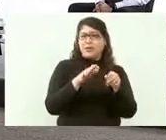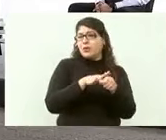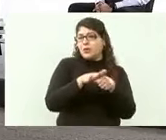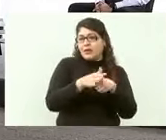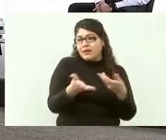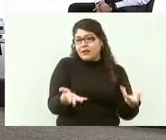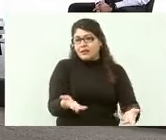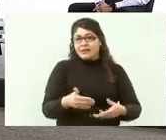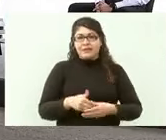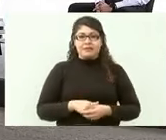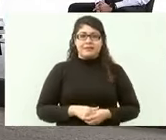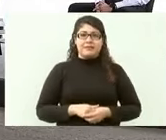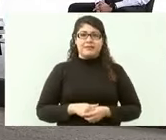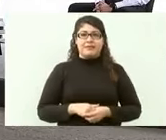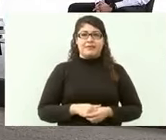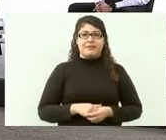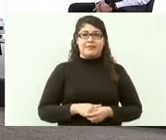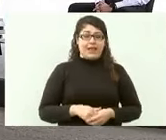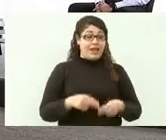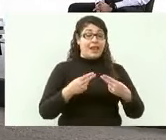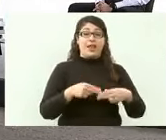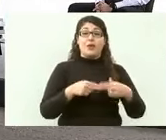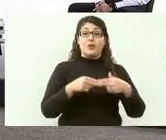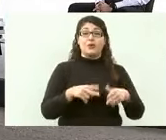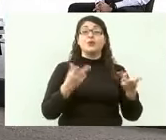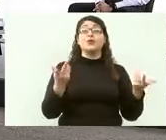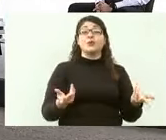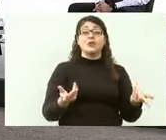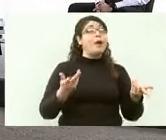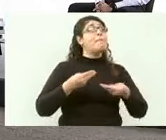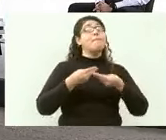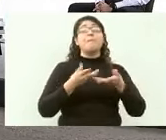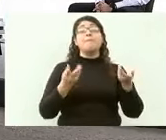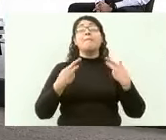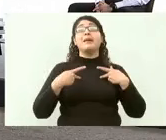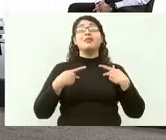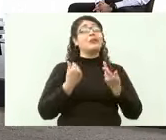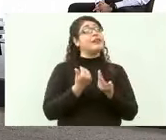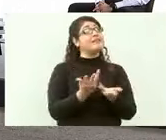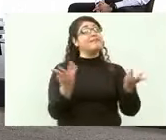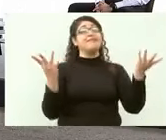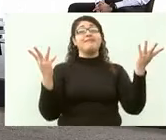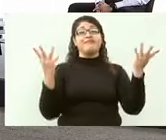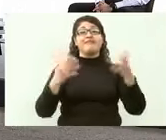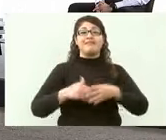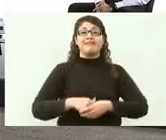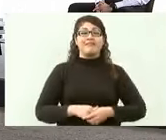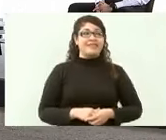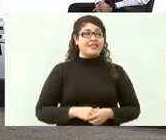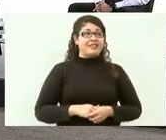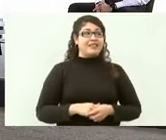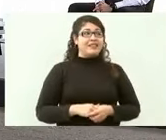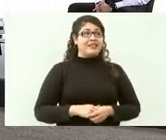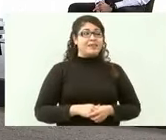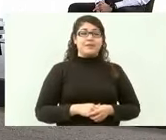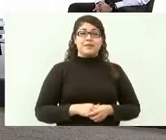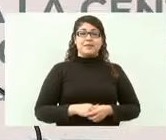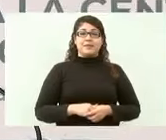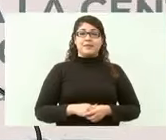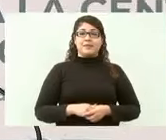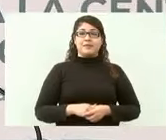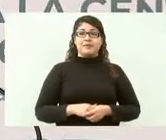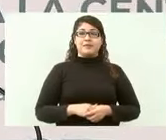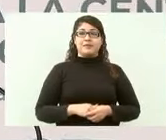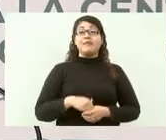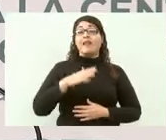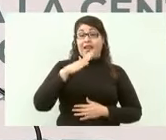son los negocios públicos a mí no me paga Repsol a